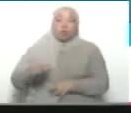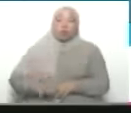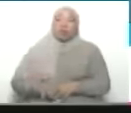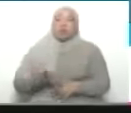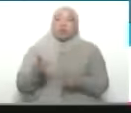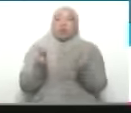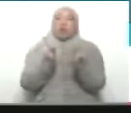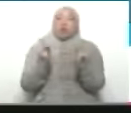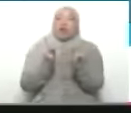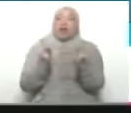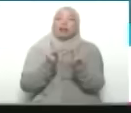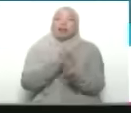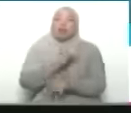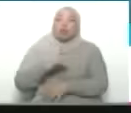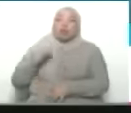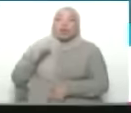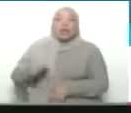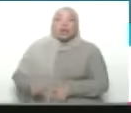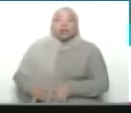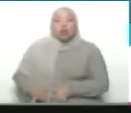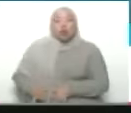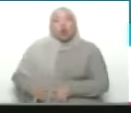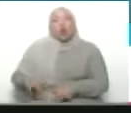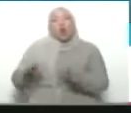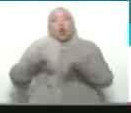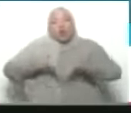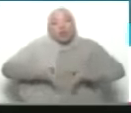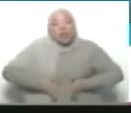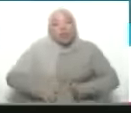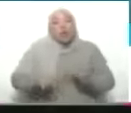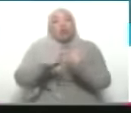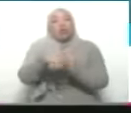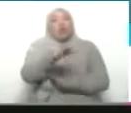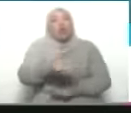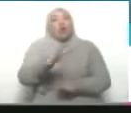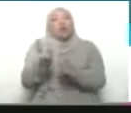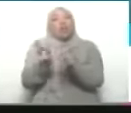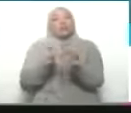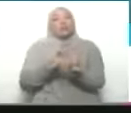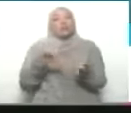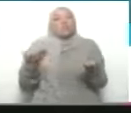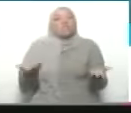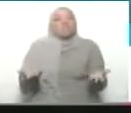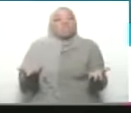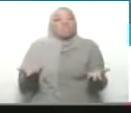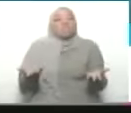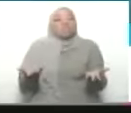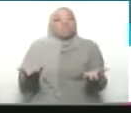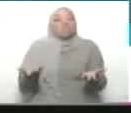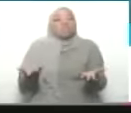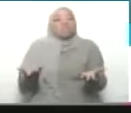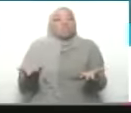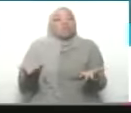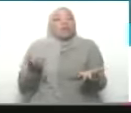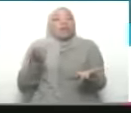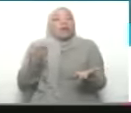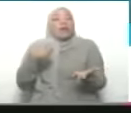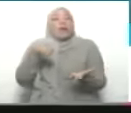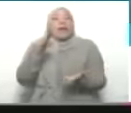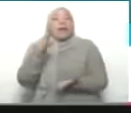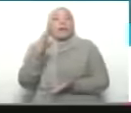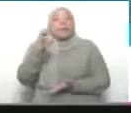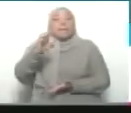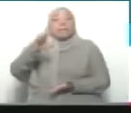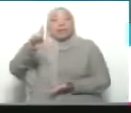Cristo, directo de Cristo. ¿Dónde nació Jesucristo, nuestro Señor Jesucristo? En Belén,